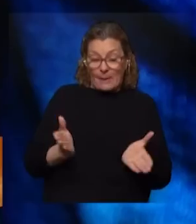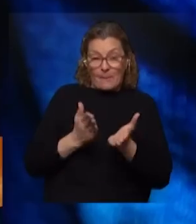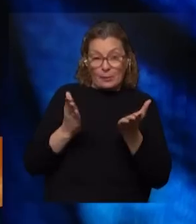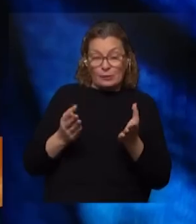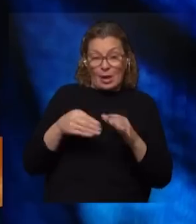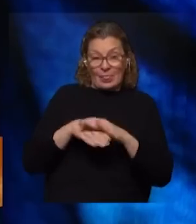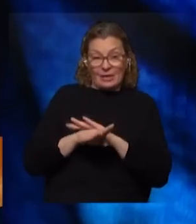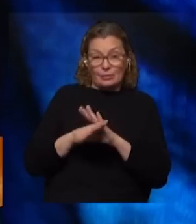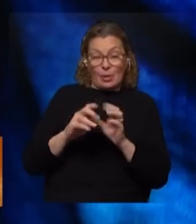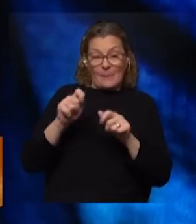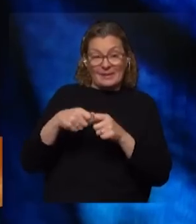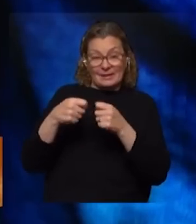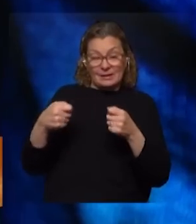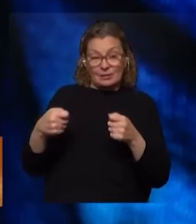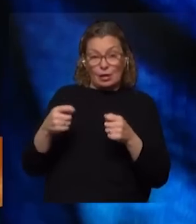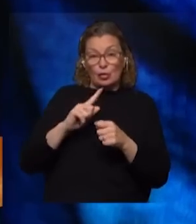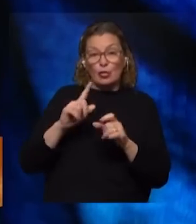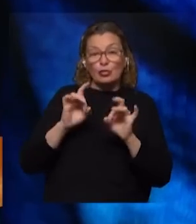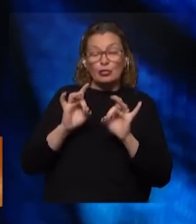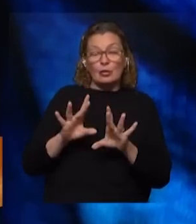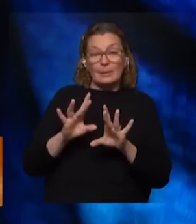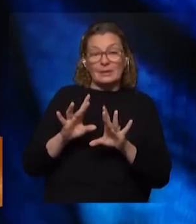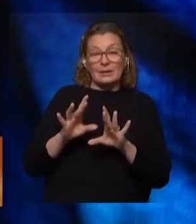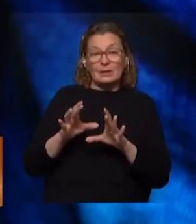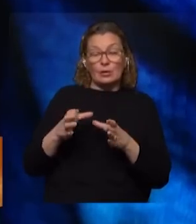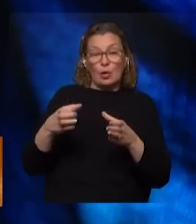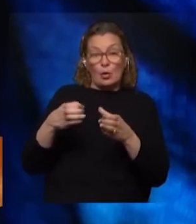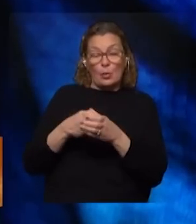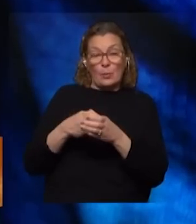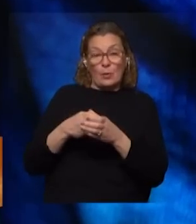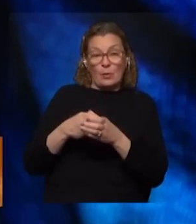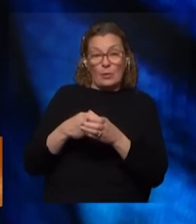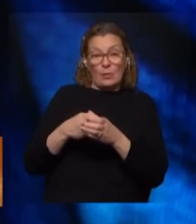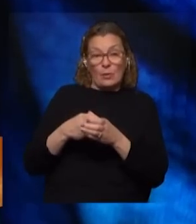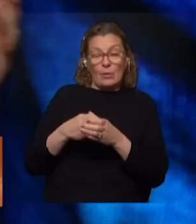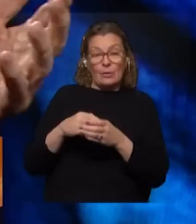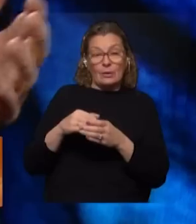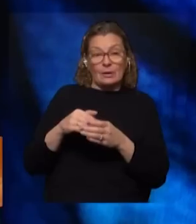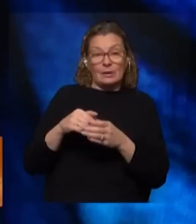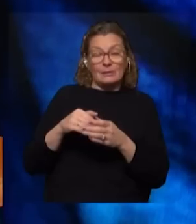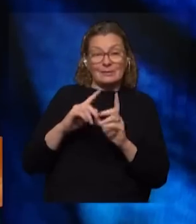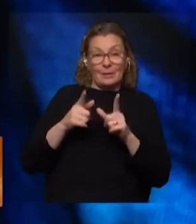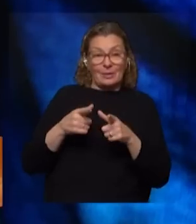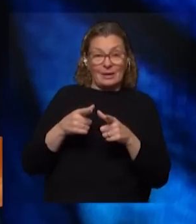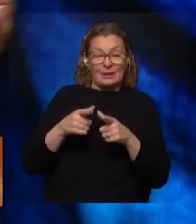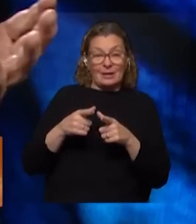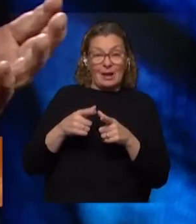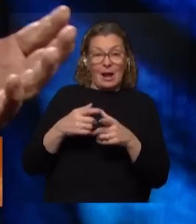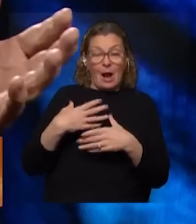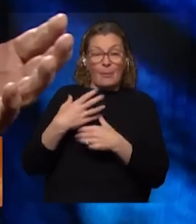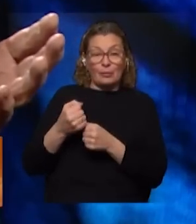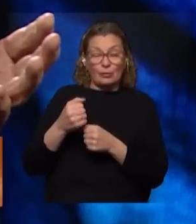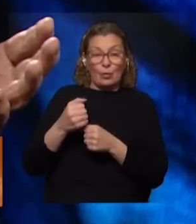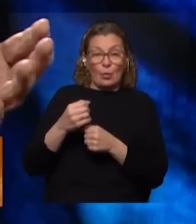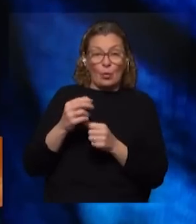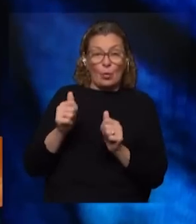dentro del PIT-CNT tuvieron no solo las corrientes más afines al Partido Comunista sino también corrientes afines a Unidad